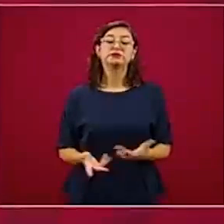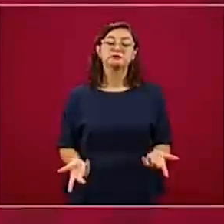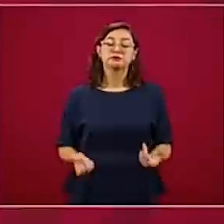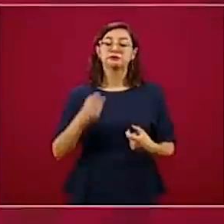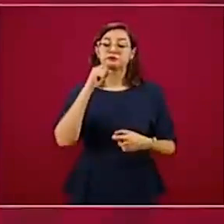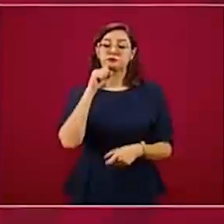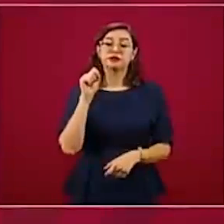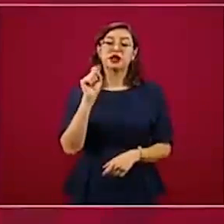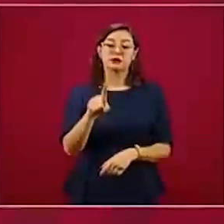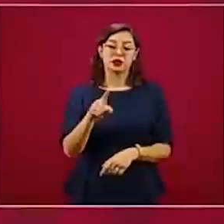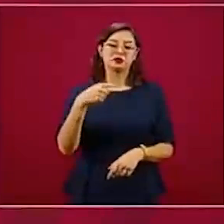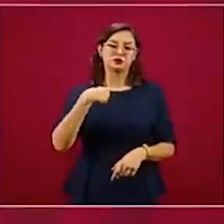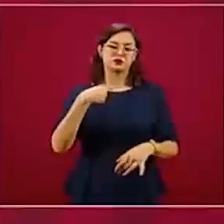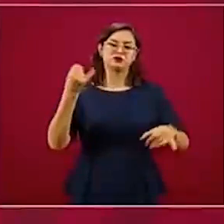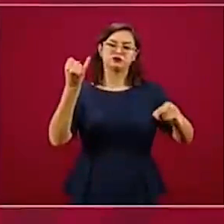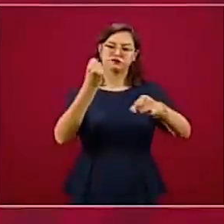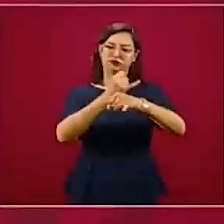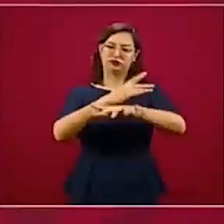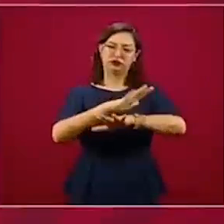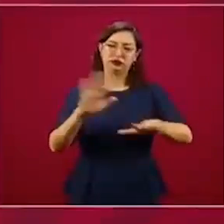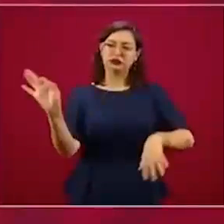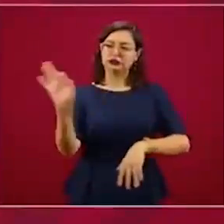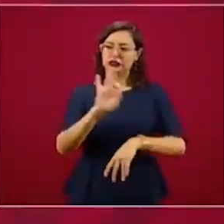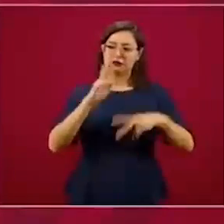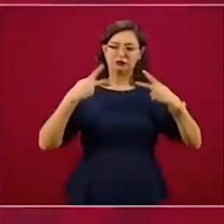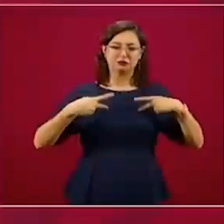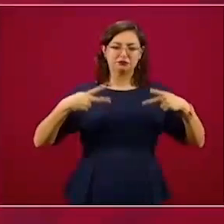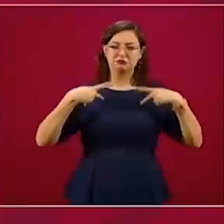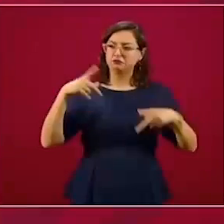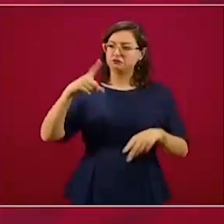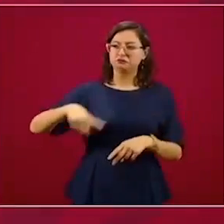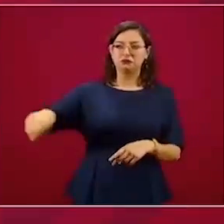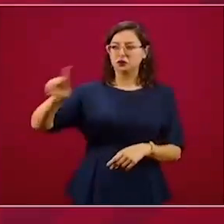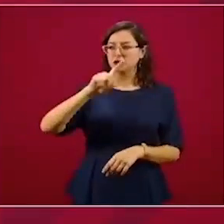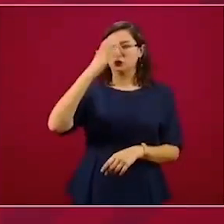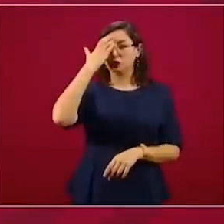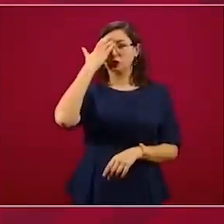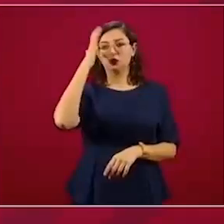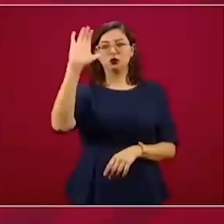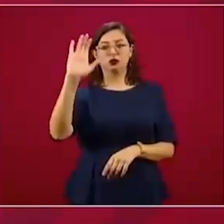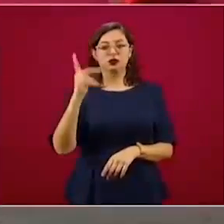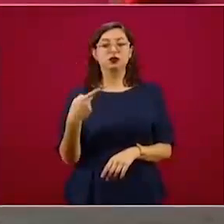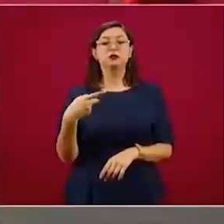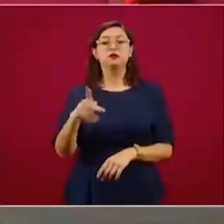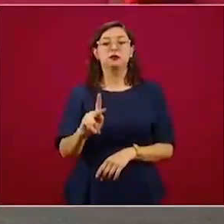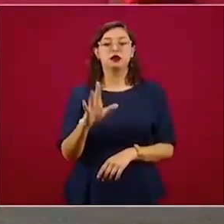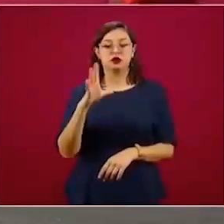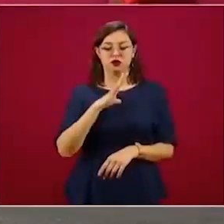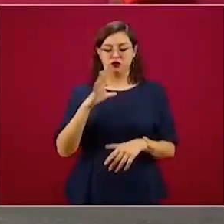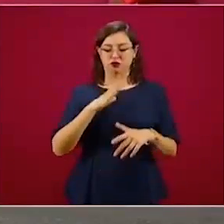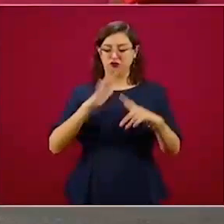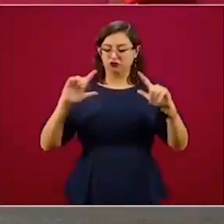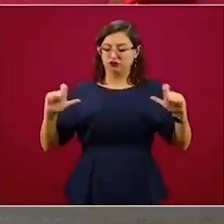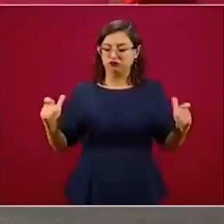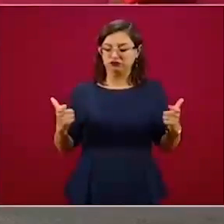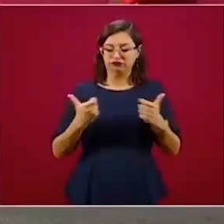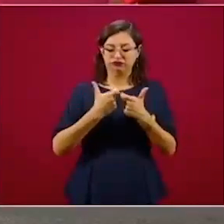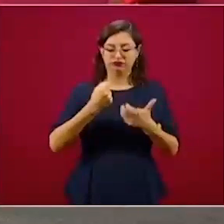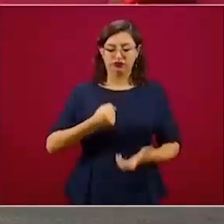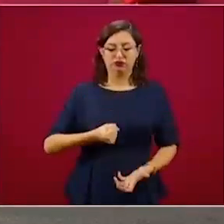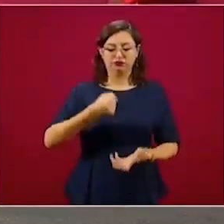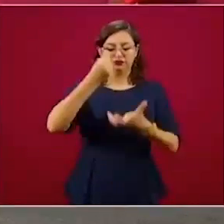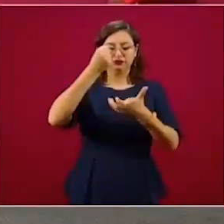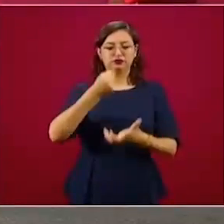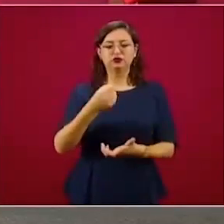Pero hay un fondo de contingencia de